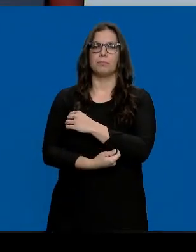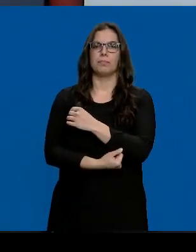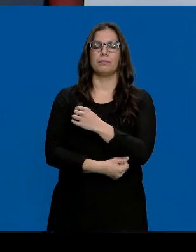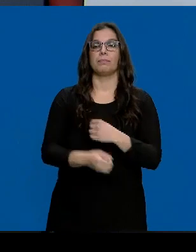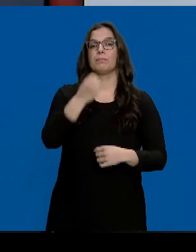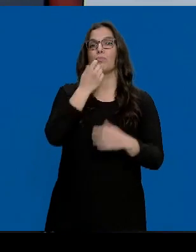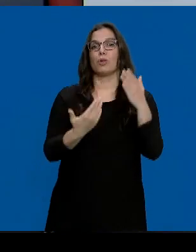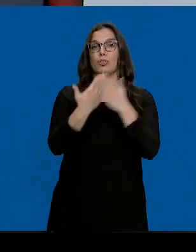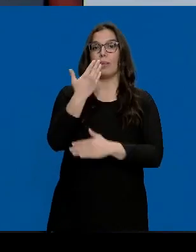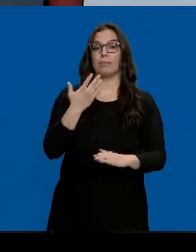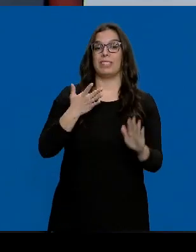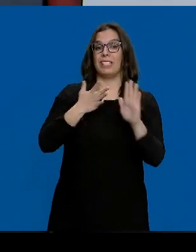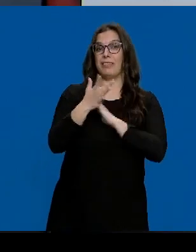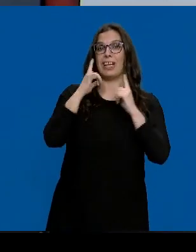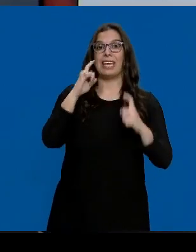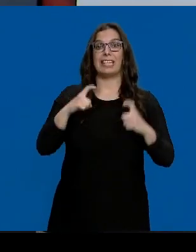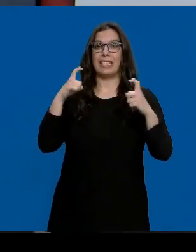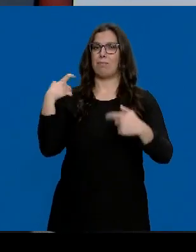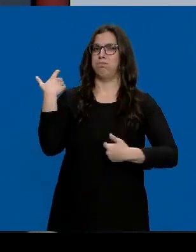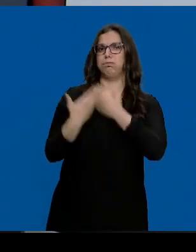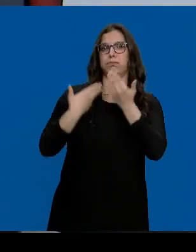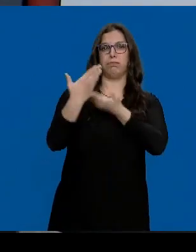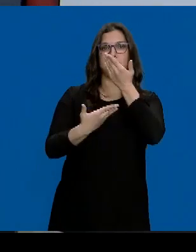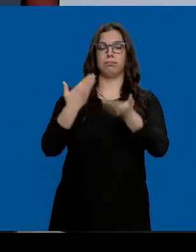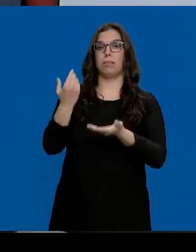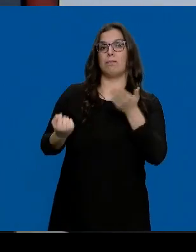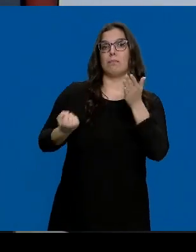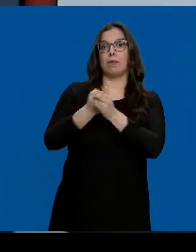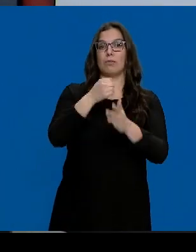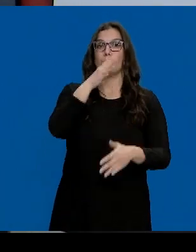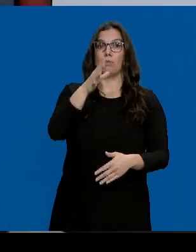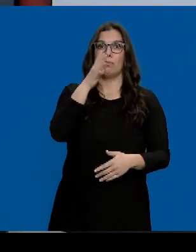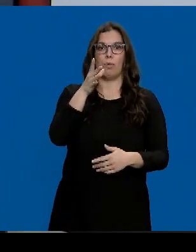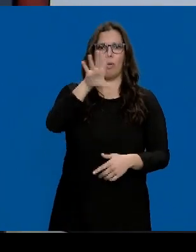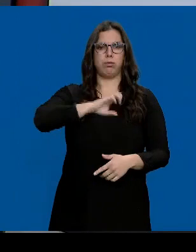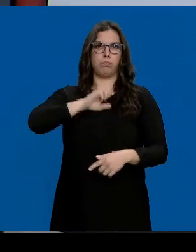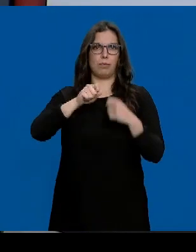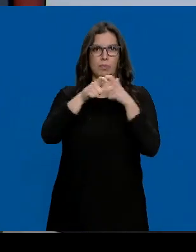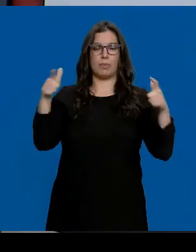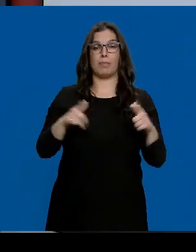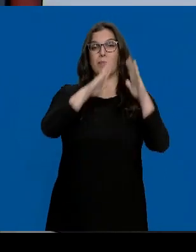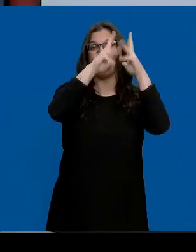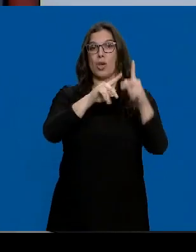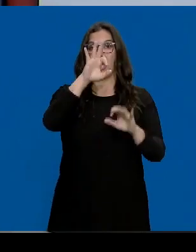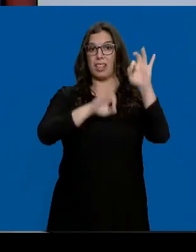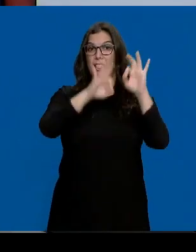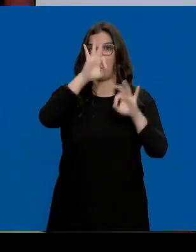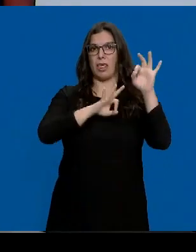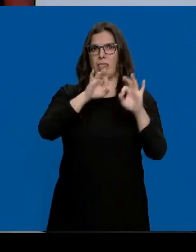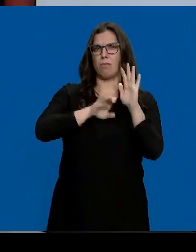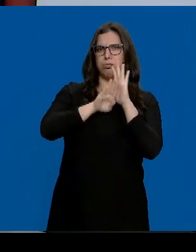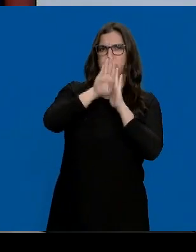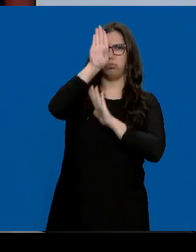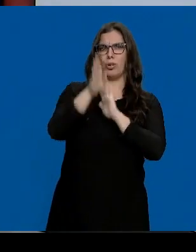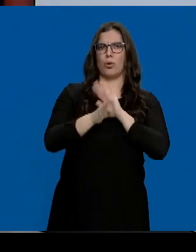Buenos días, se trata de avanzar lo más posible en la vacunación ante el imparable aumento de los casos. La incidencia del COVID sigue su escalada en